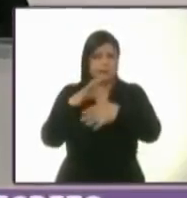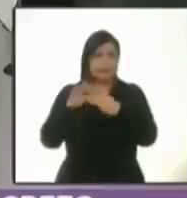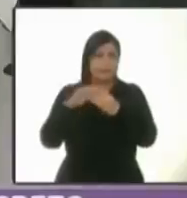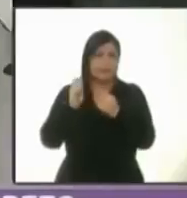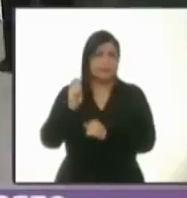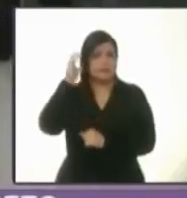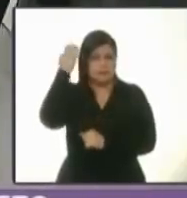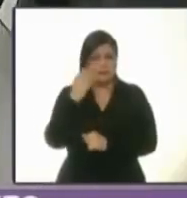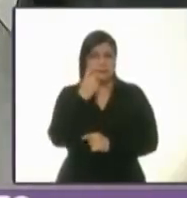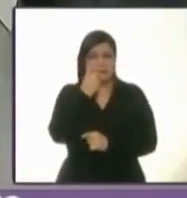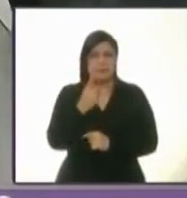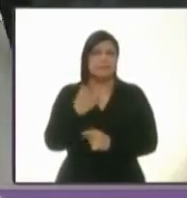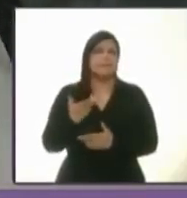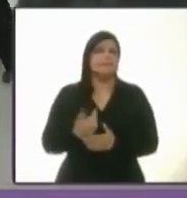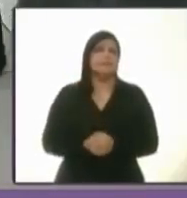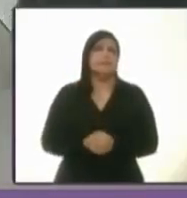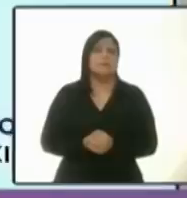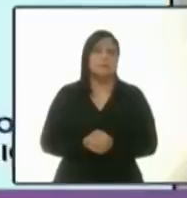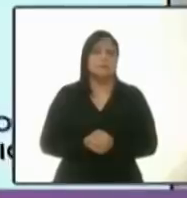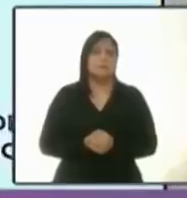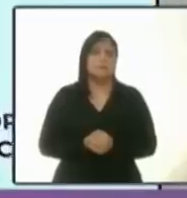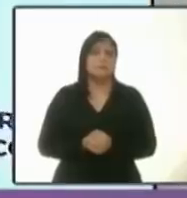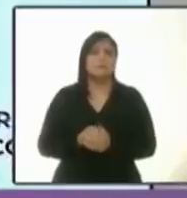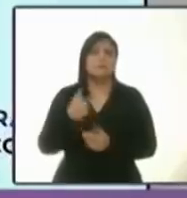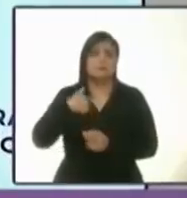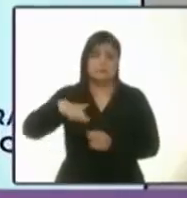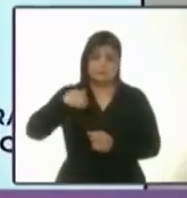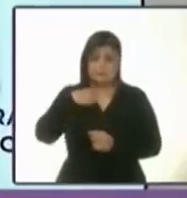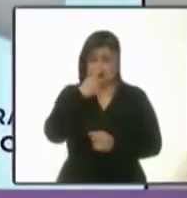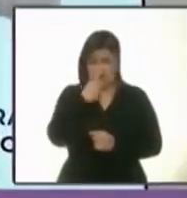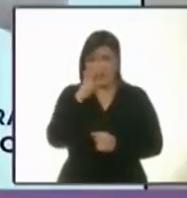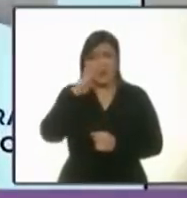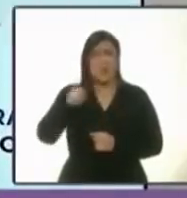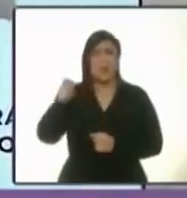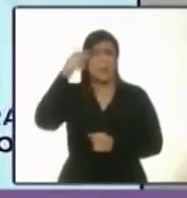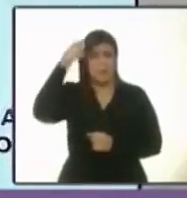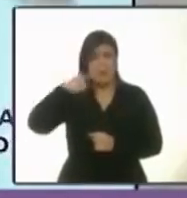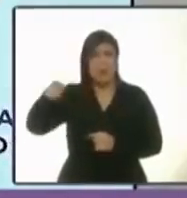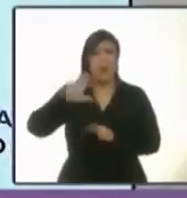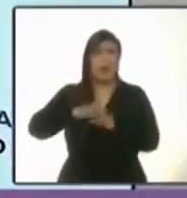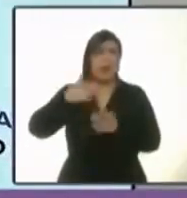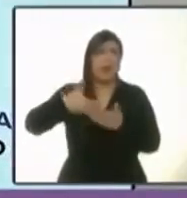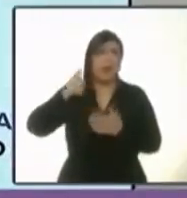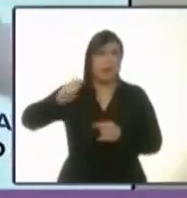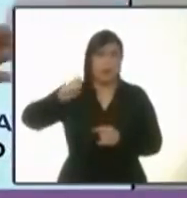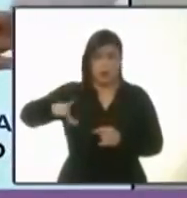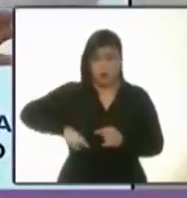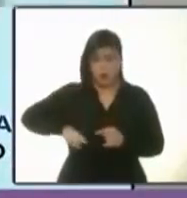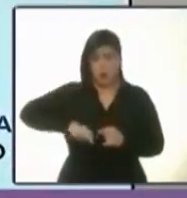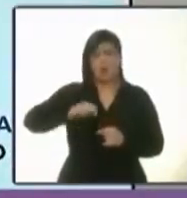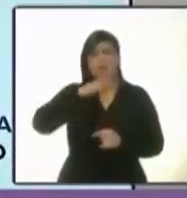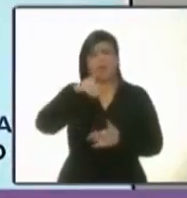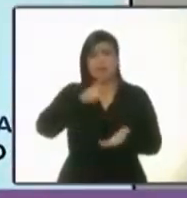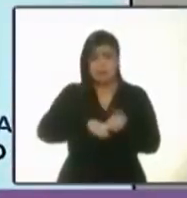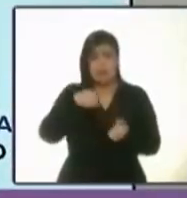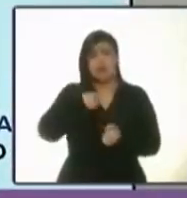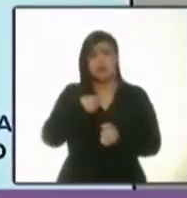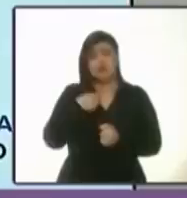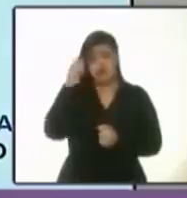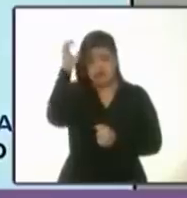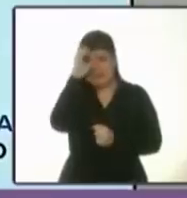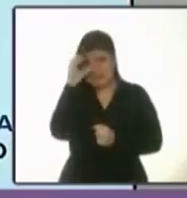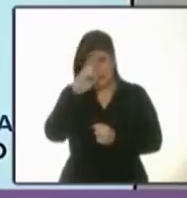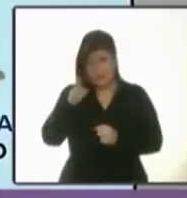Historia. Sí, hablé de que el gobierno actual representado por Alejandra Barrales es corrupto y como soy científica, pues tengo que dar